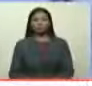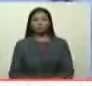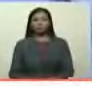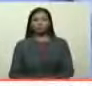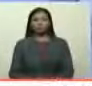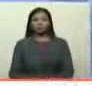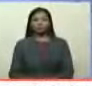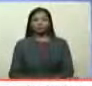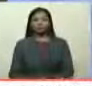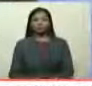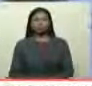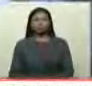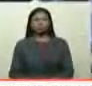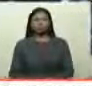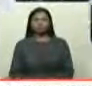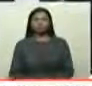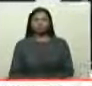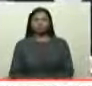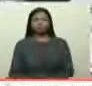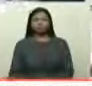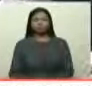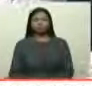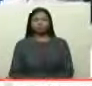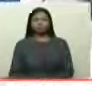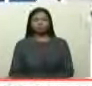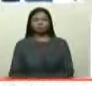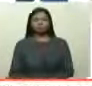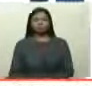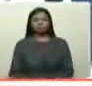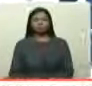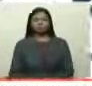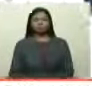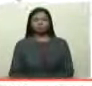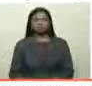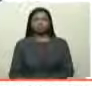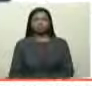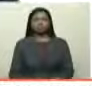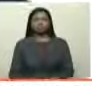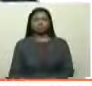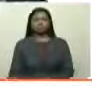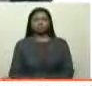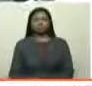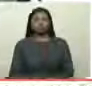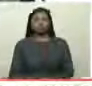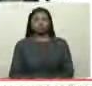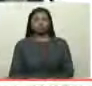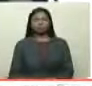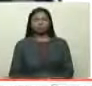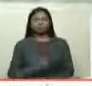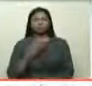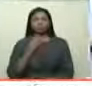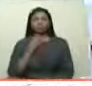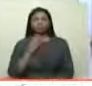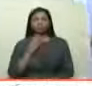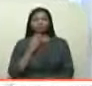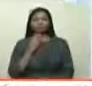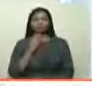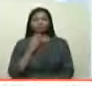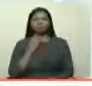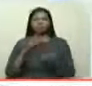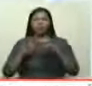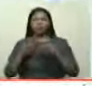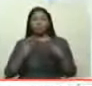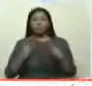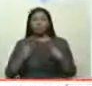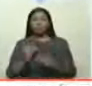El Ministerio para la Cultura, figuras destacadas del rock nacional, José Gamboa y Wolfram Rosa. Los amigos de la vida,